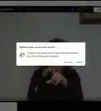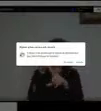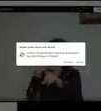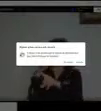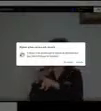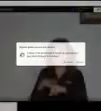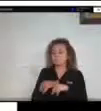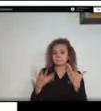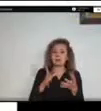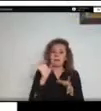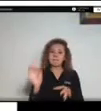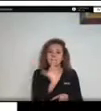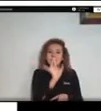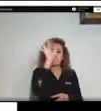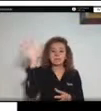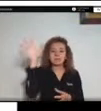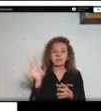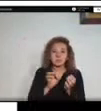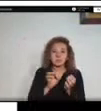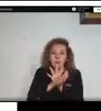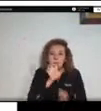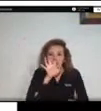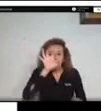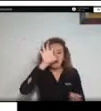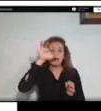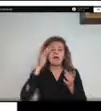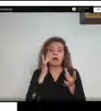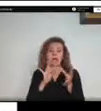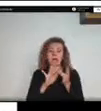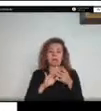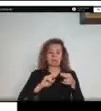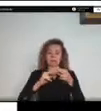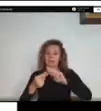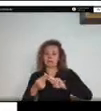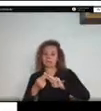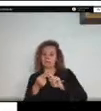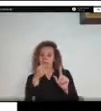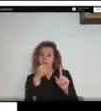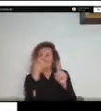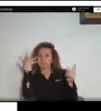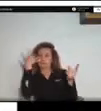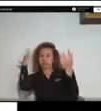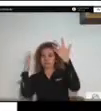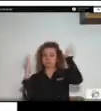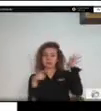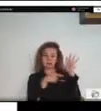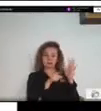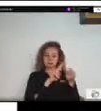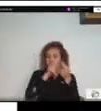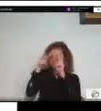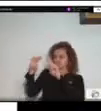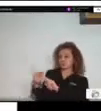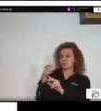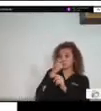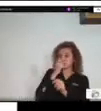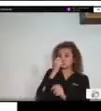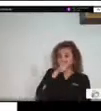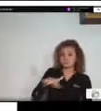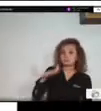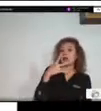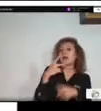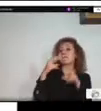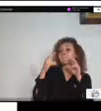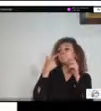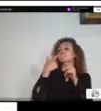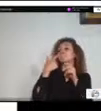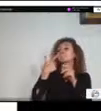virus por esa relación con la fauna silvestre incluso muchas veces relacionan esta pandemia que actualmente vivimos por esa